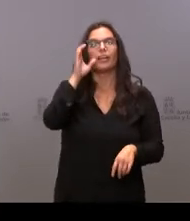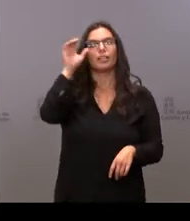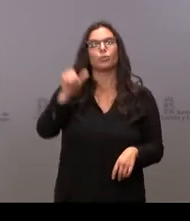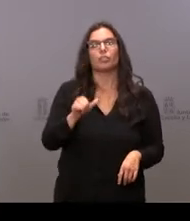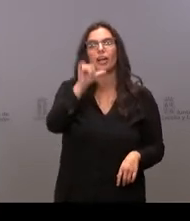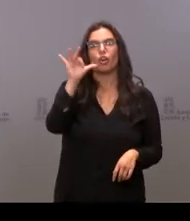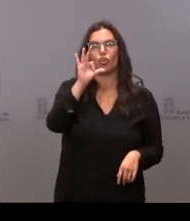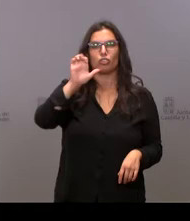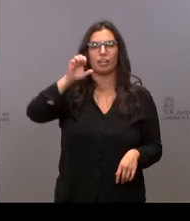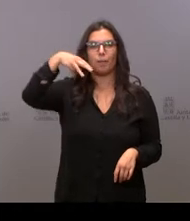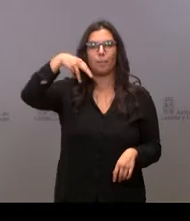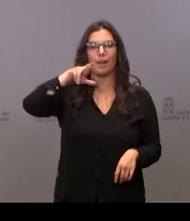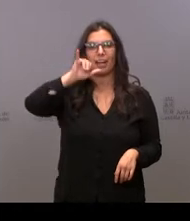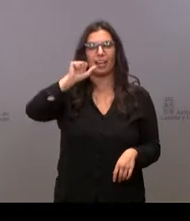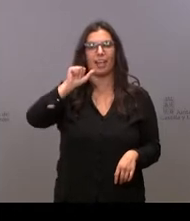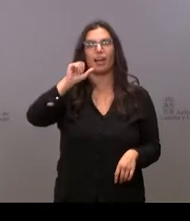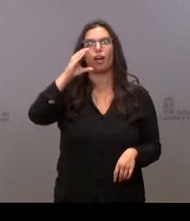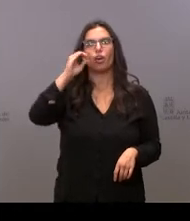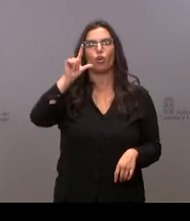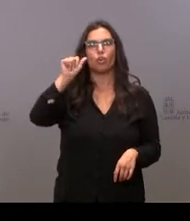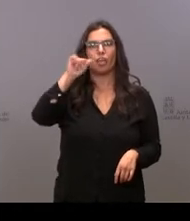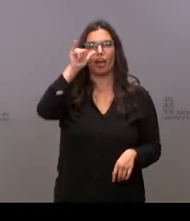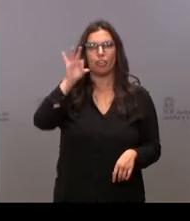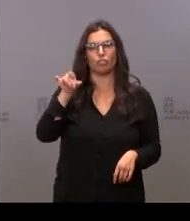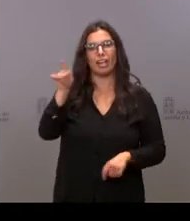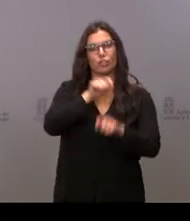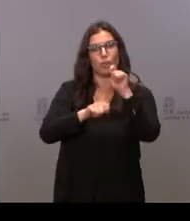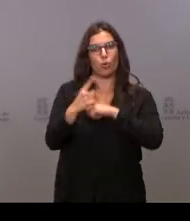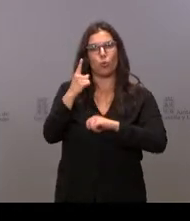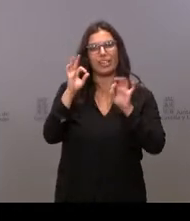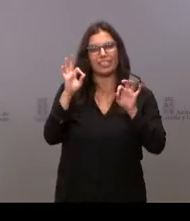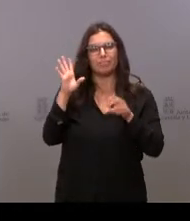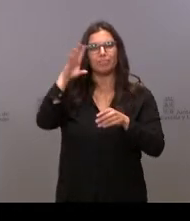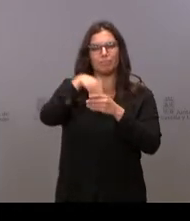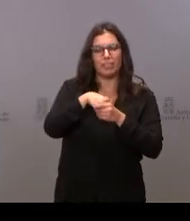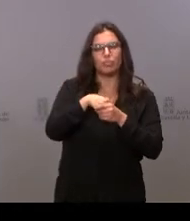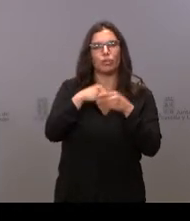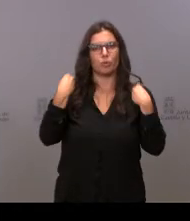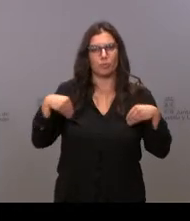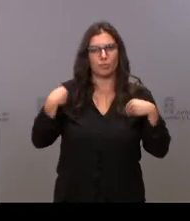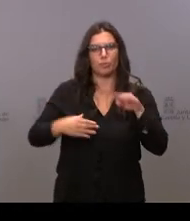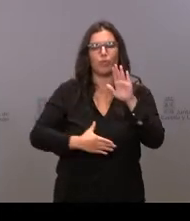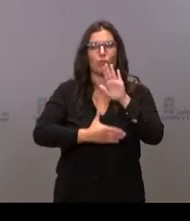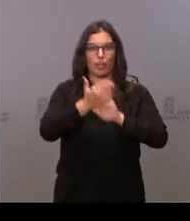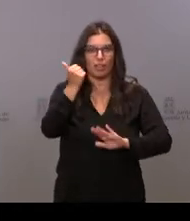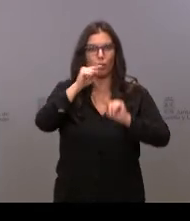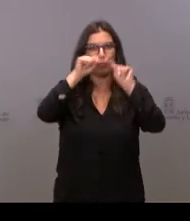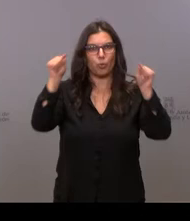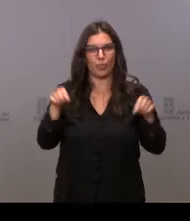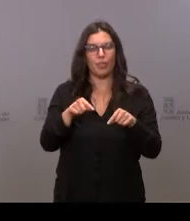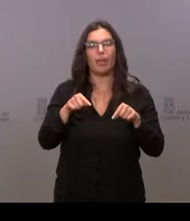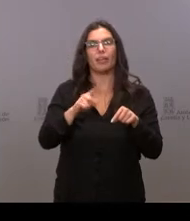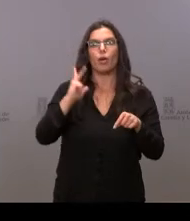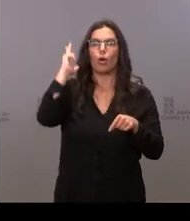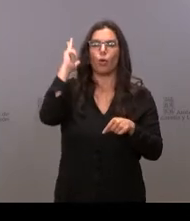que es el presidente de la asociación El Hogar de Tor de Humos, una asociación que está integrada dentro de la Federación Provincial de